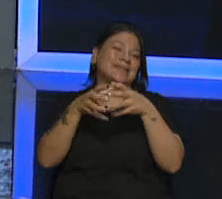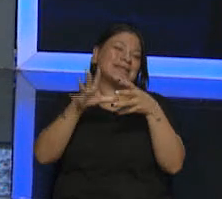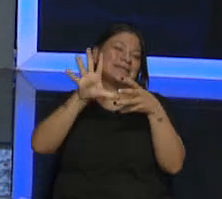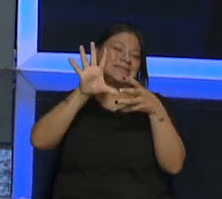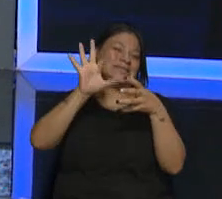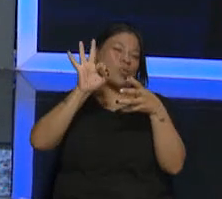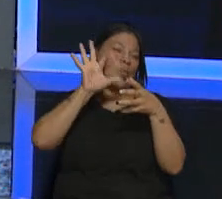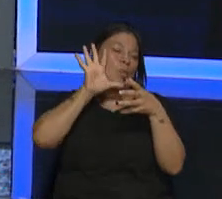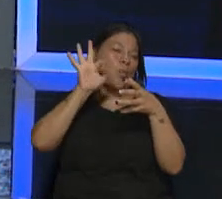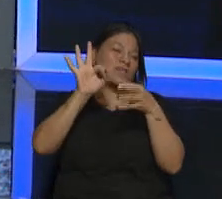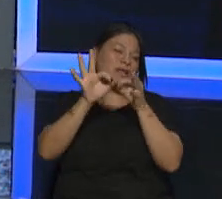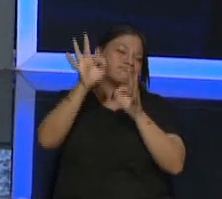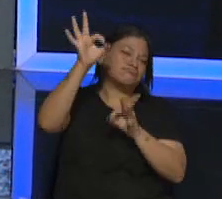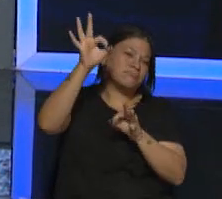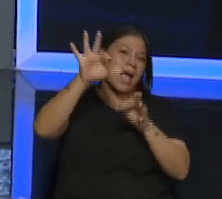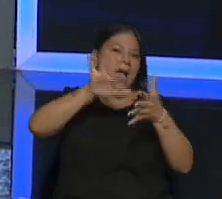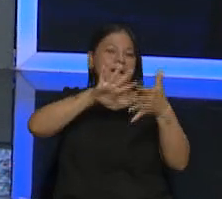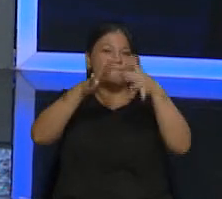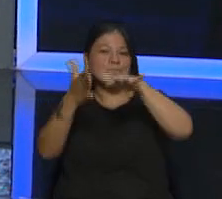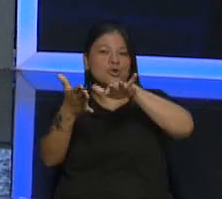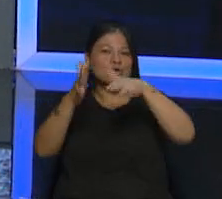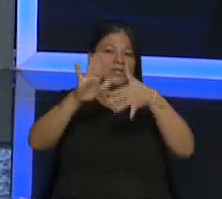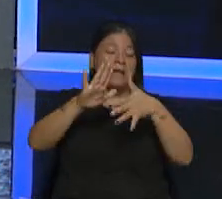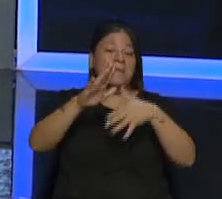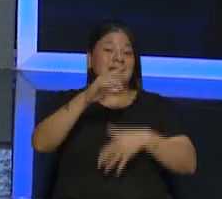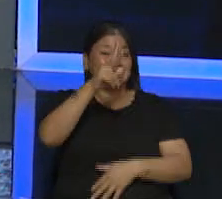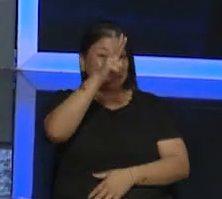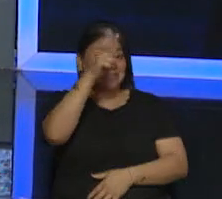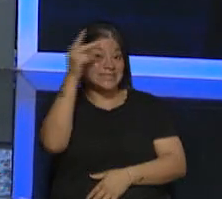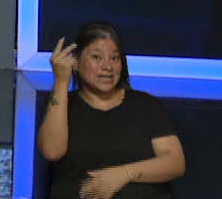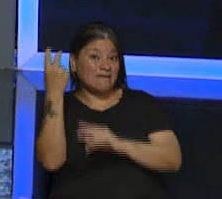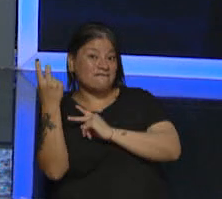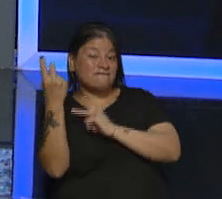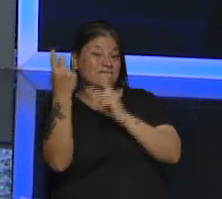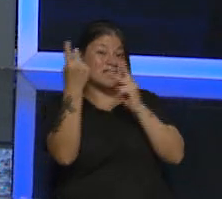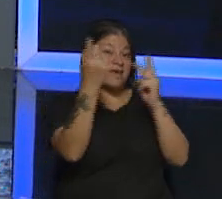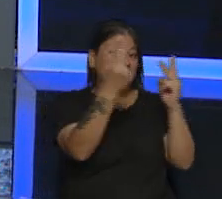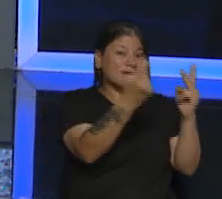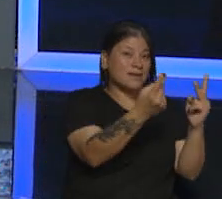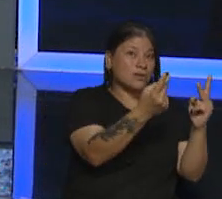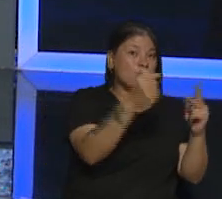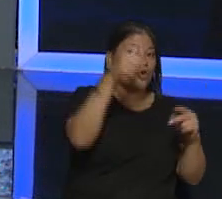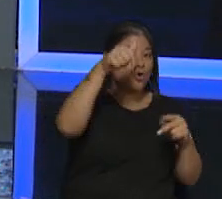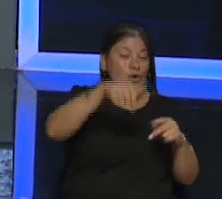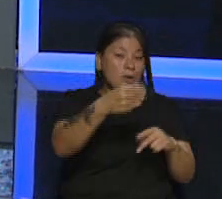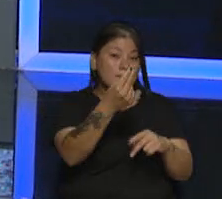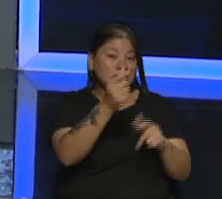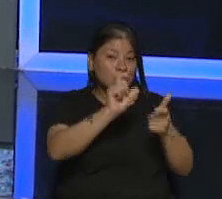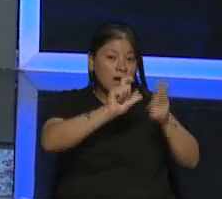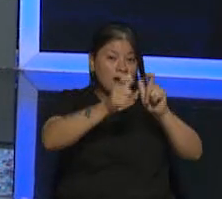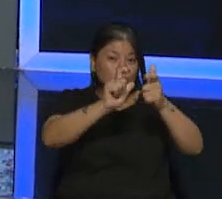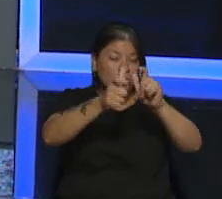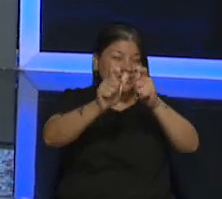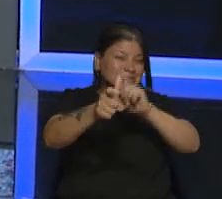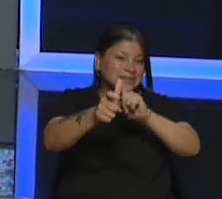litros aproximadamente para ir a Reñaca, tanque y medio. Te vas a gastar hoy, con los precios actualizados del